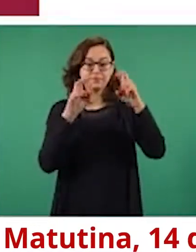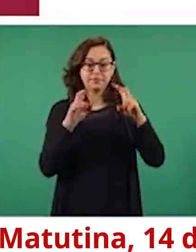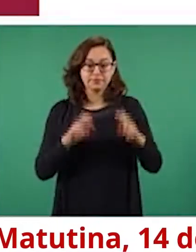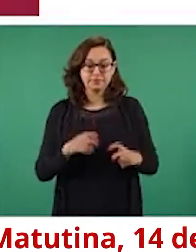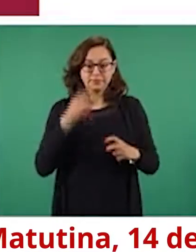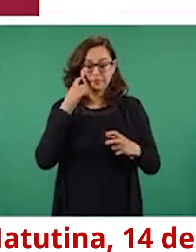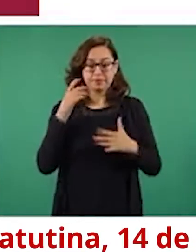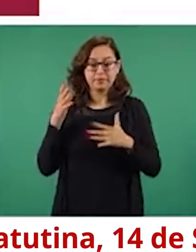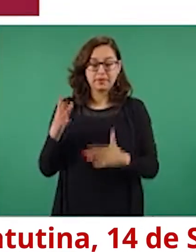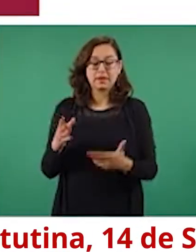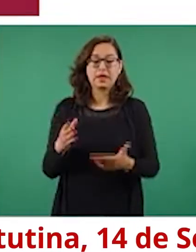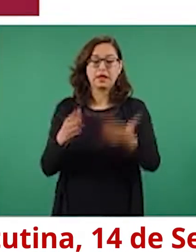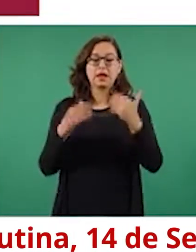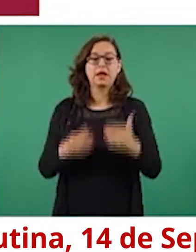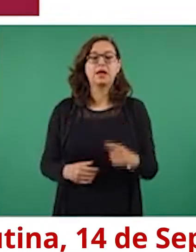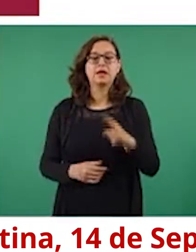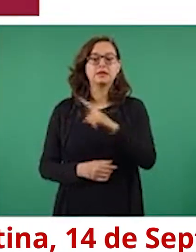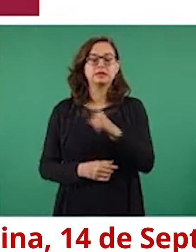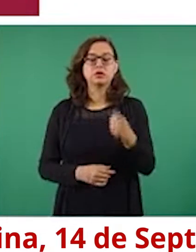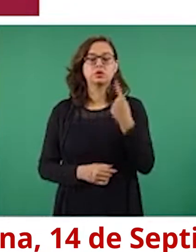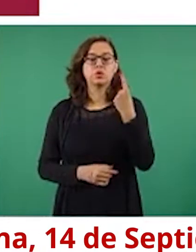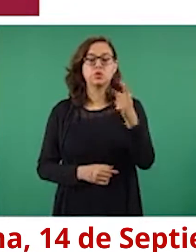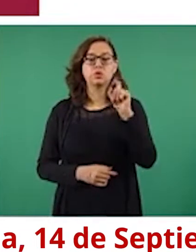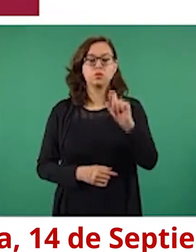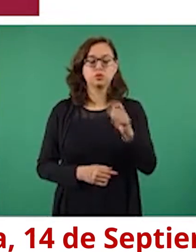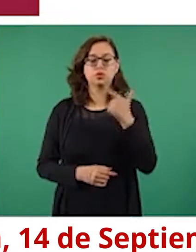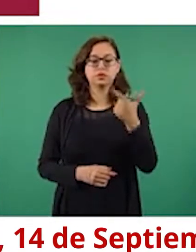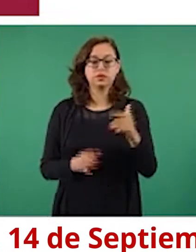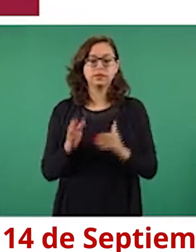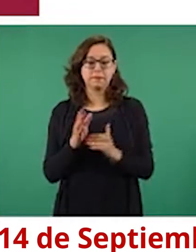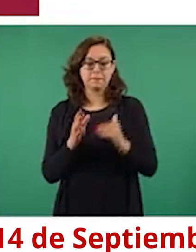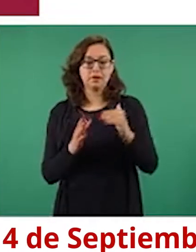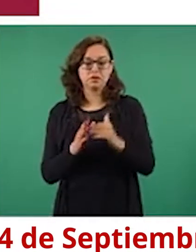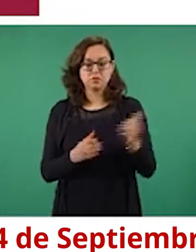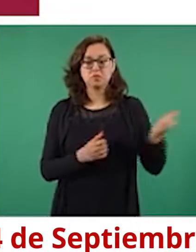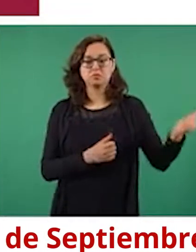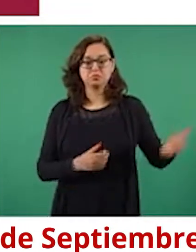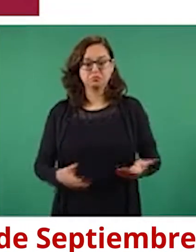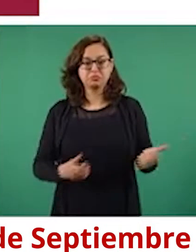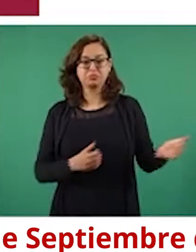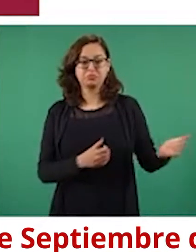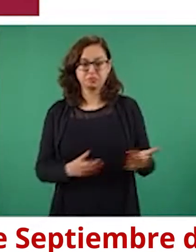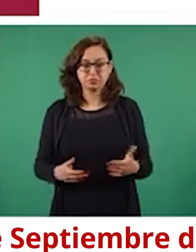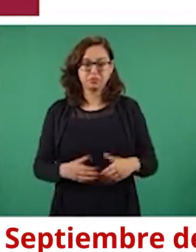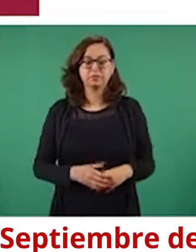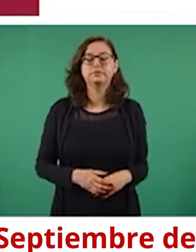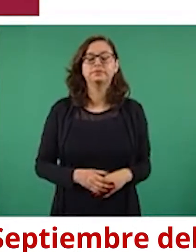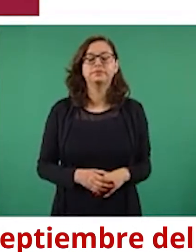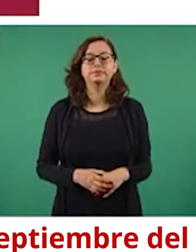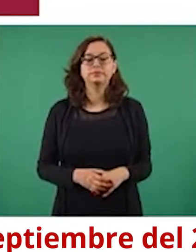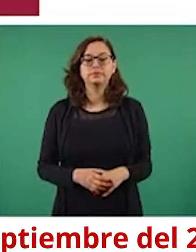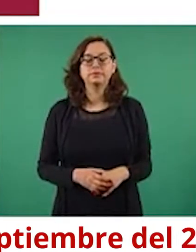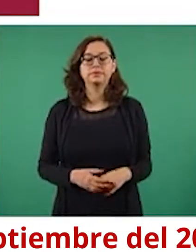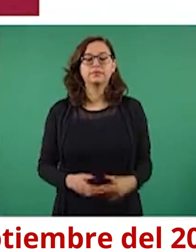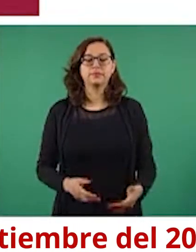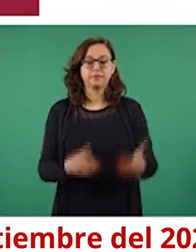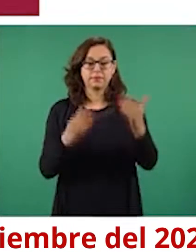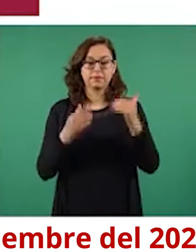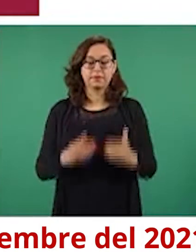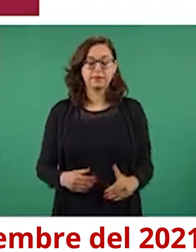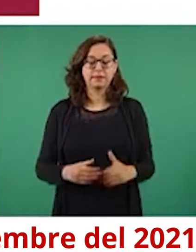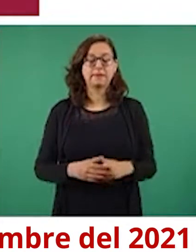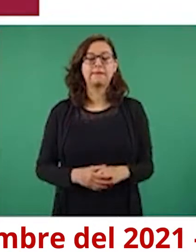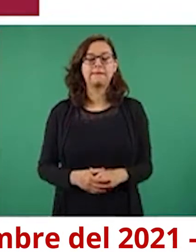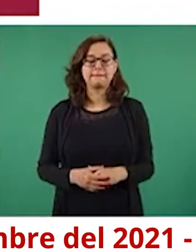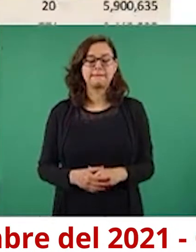.7 millones de piezas al día de ayer. En la siguiente tabla, del lado izquierdo,